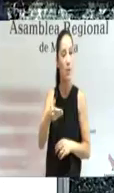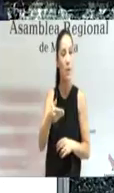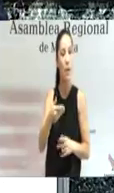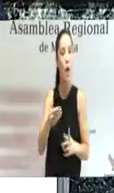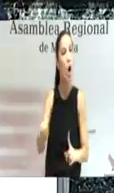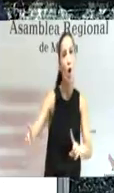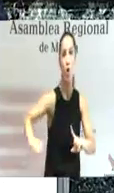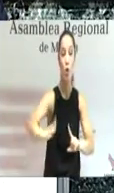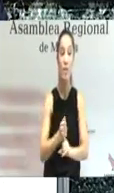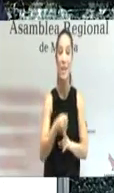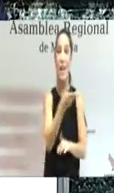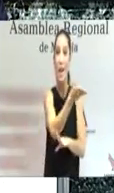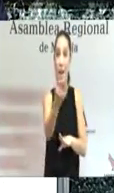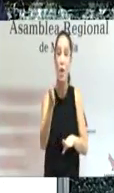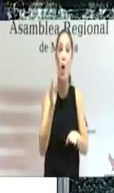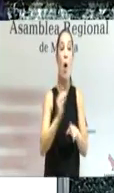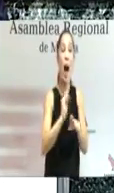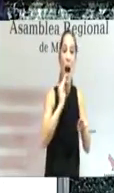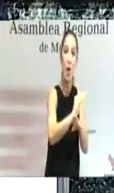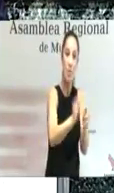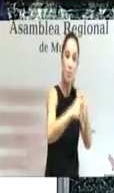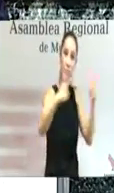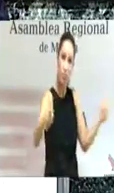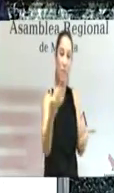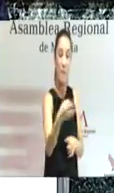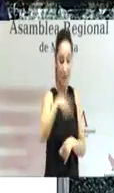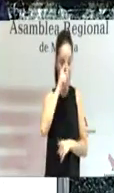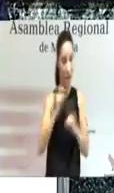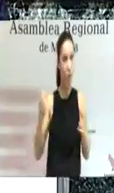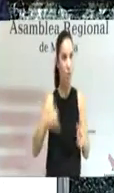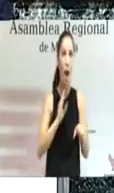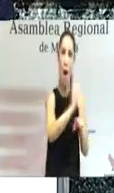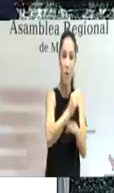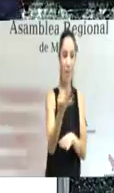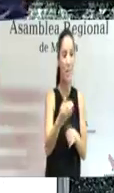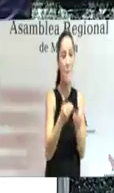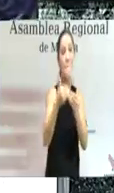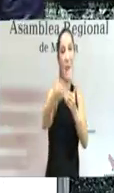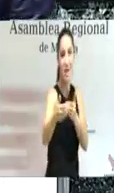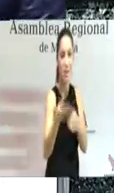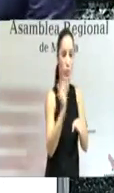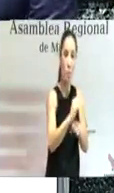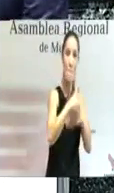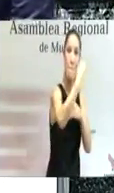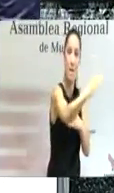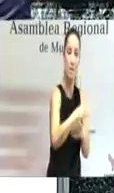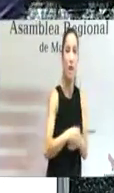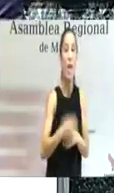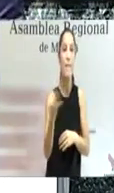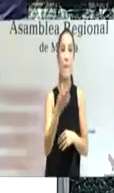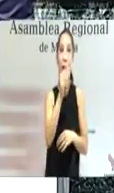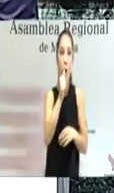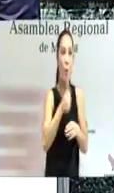y ampliar las ayudas y las medidas extraordinarias que hemos logrado este año para atender esta situación garantizando que llegue agua